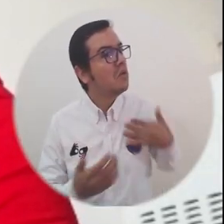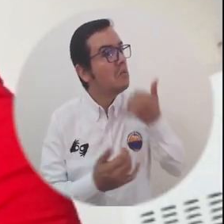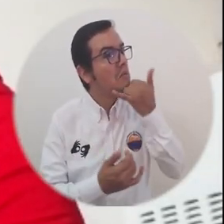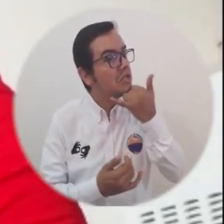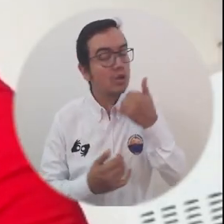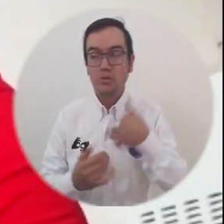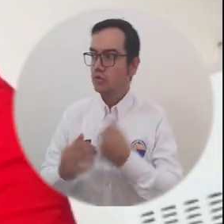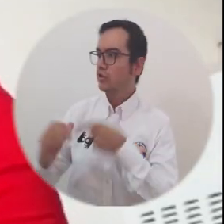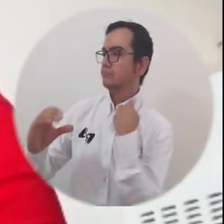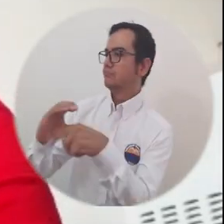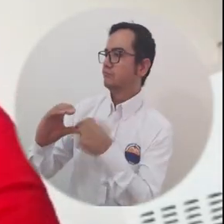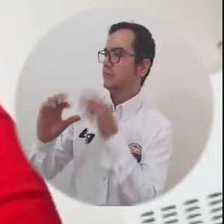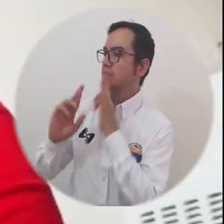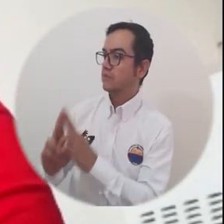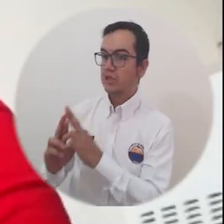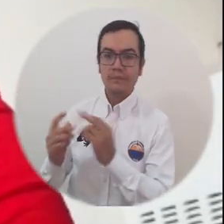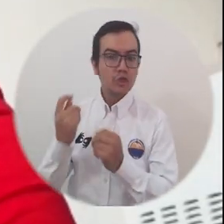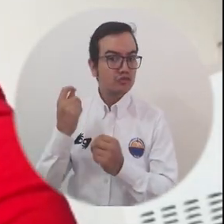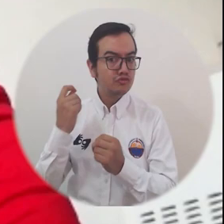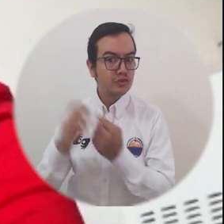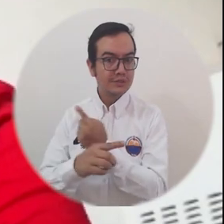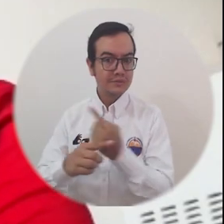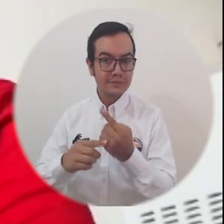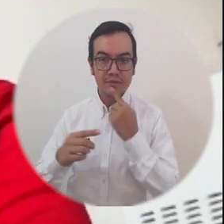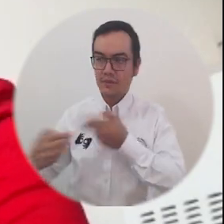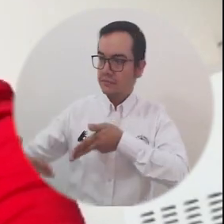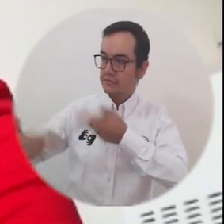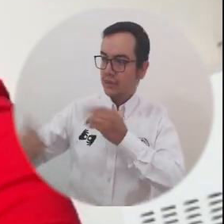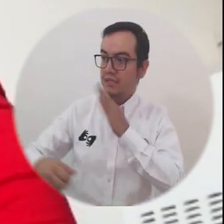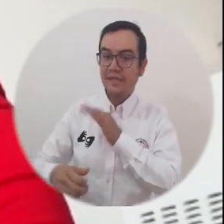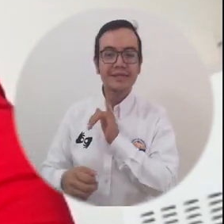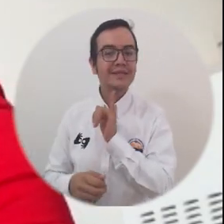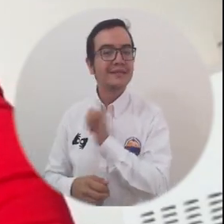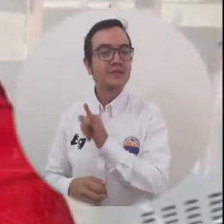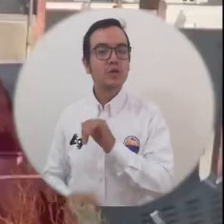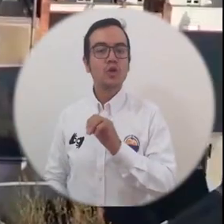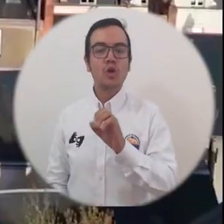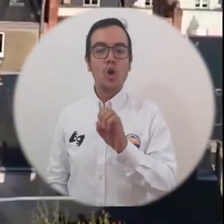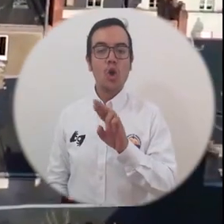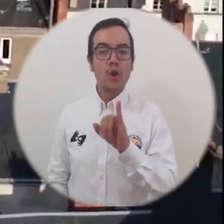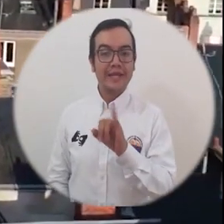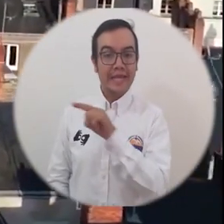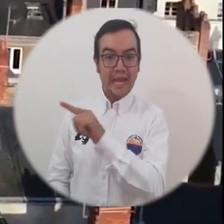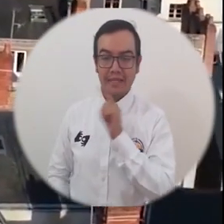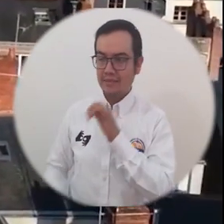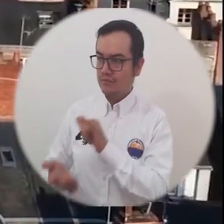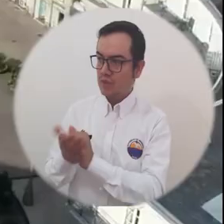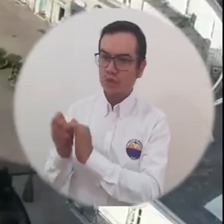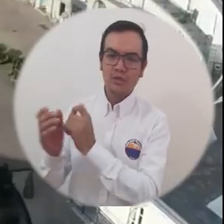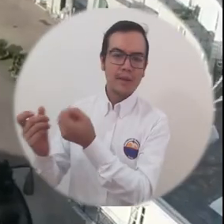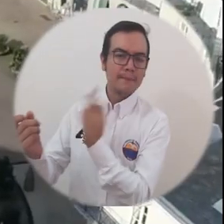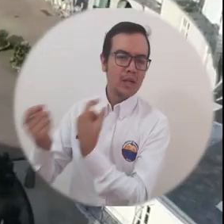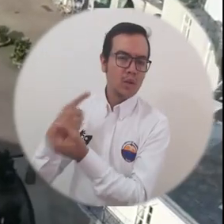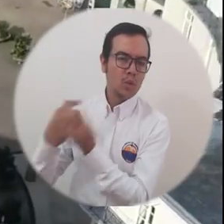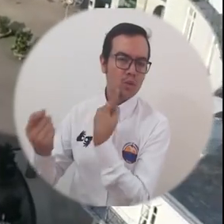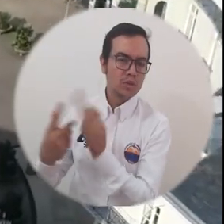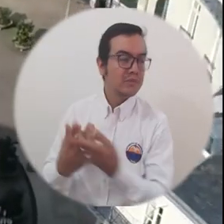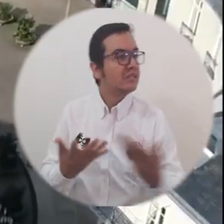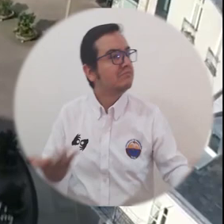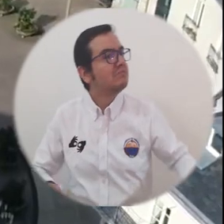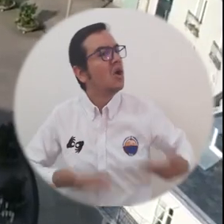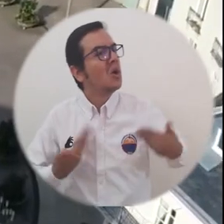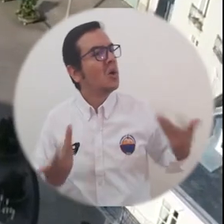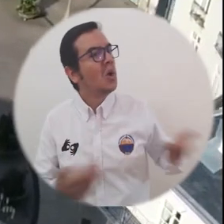semana que pasó tuvimos una conferencia pues un vídeo una videollamada con el director de la y pues estaba siempre preocupado por mí